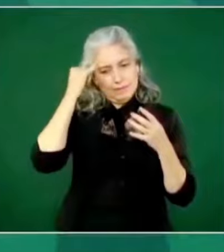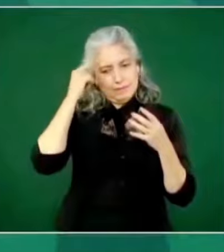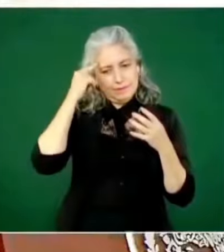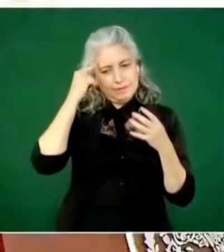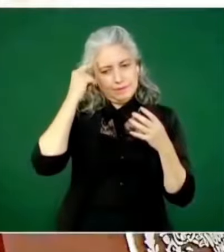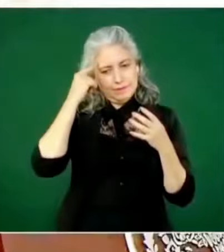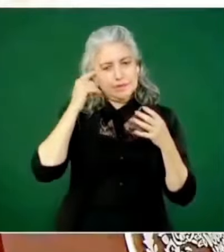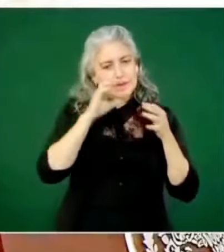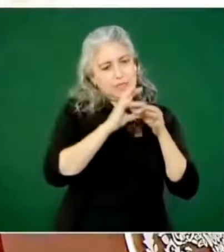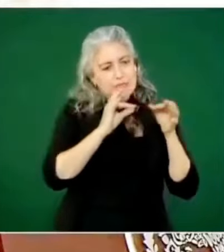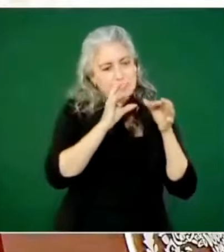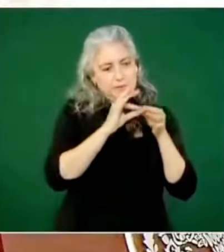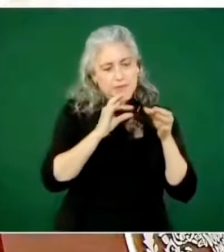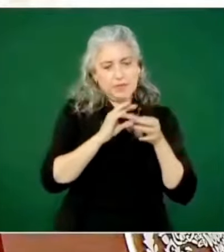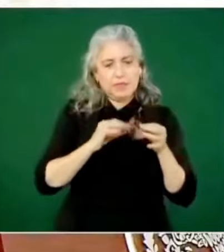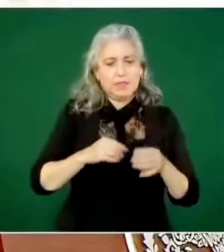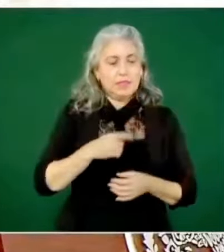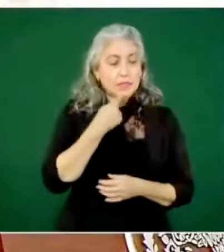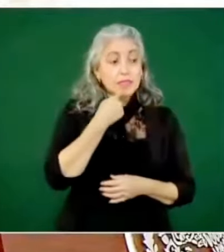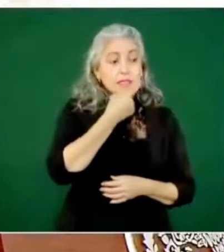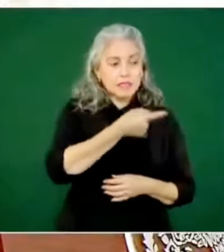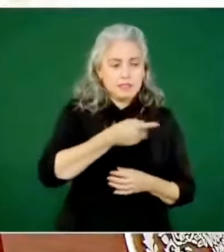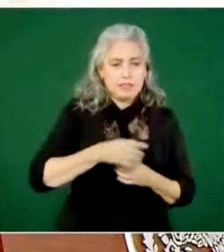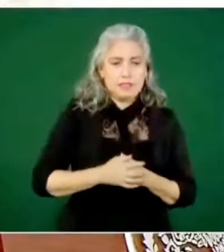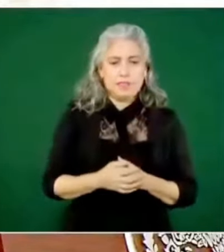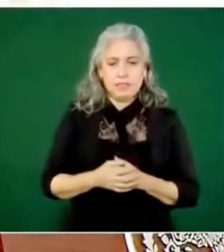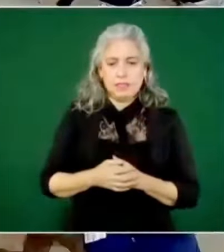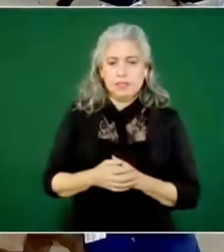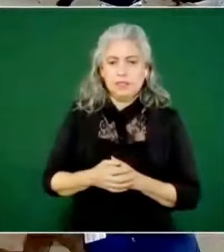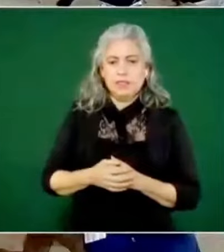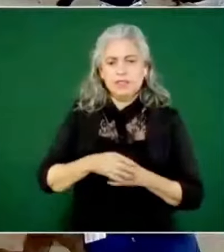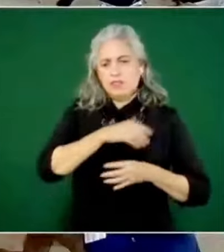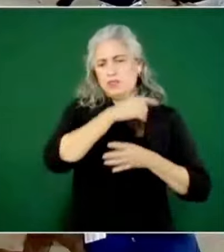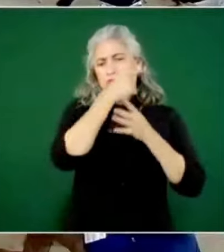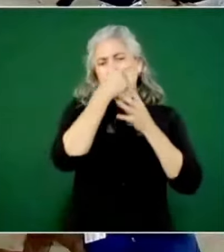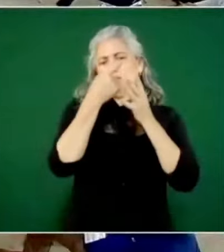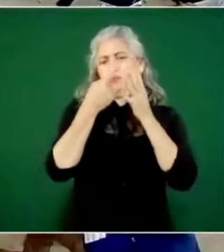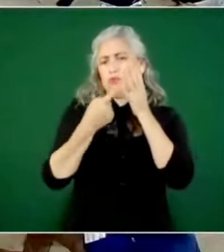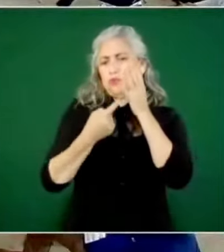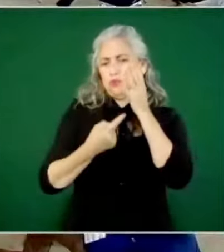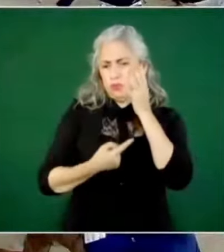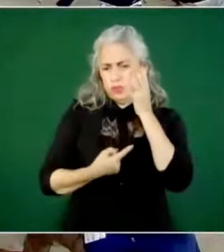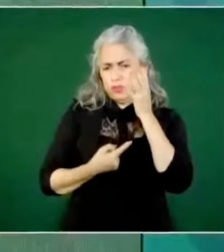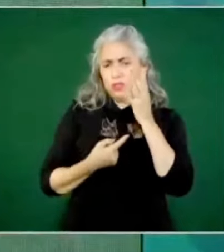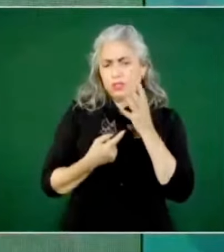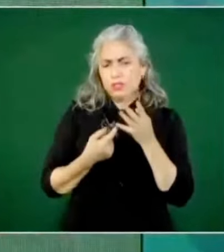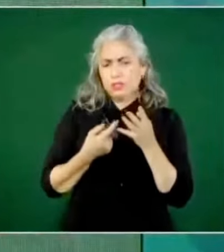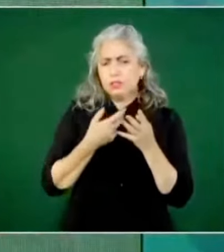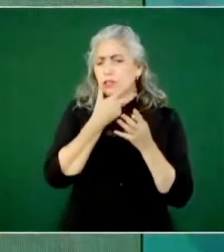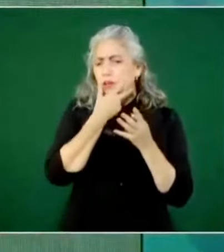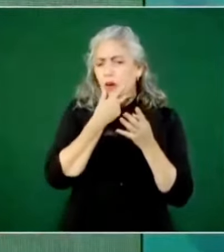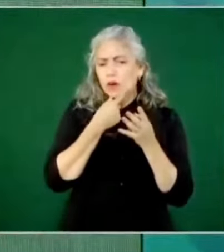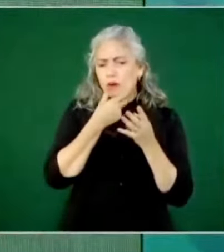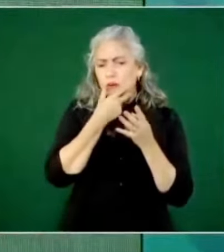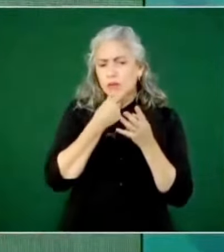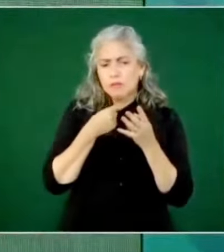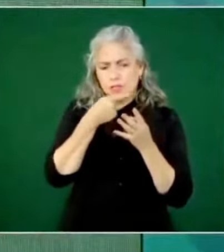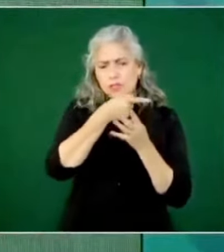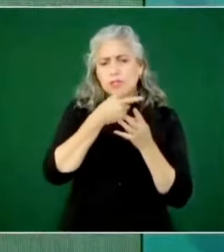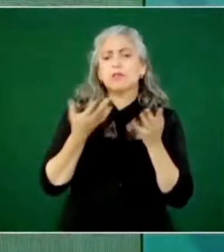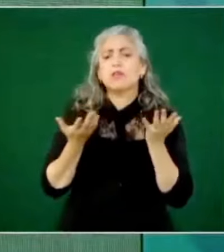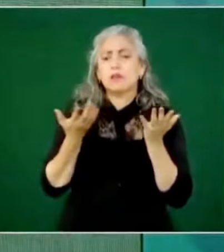vas a ser, me digo, todos esos fueron próceres a caballo,